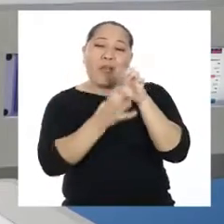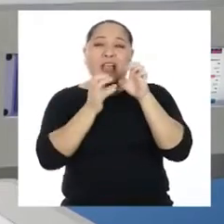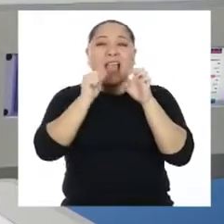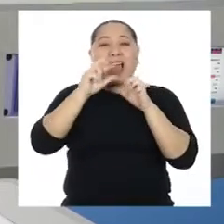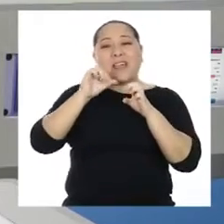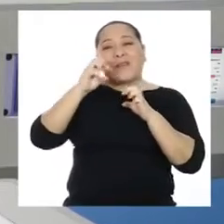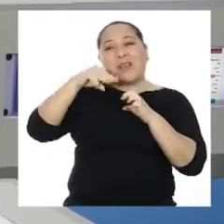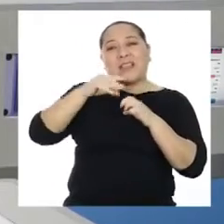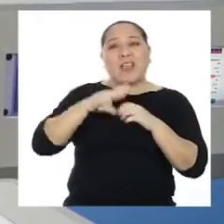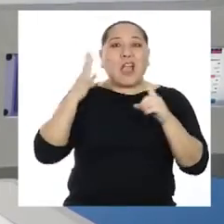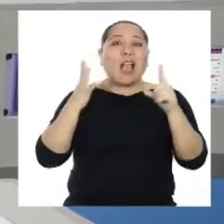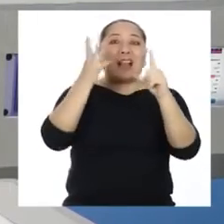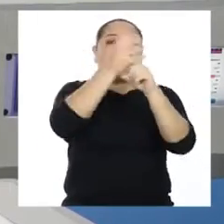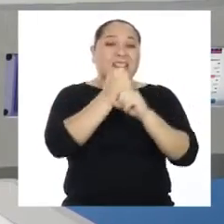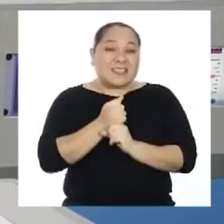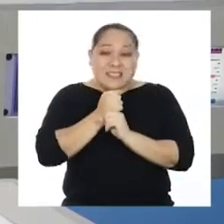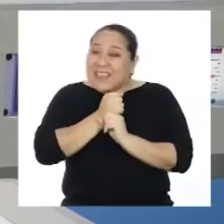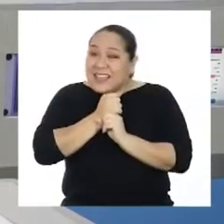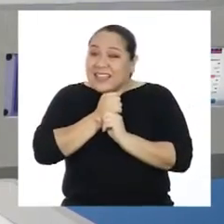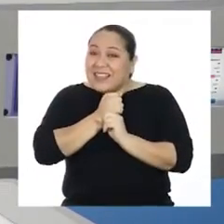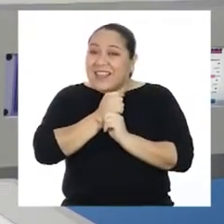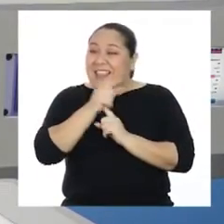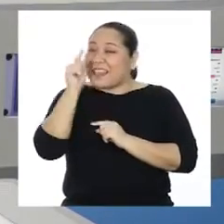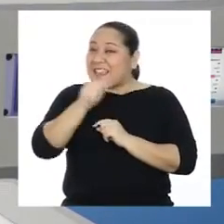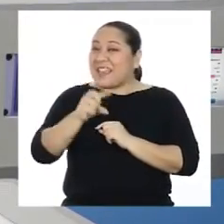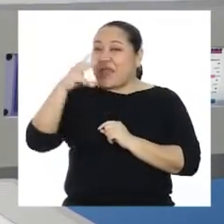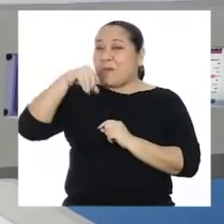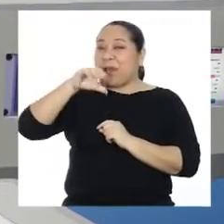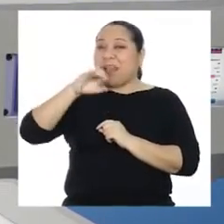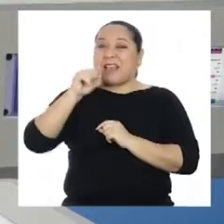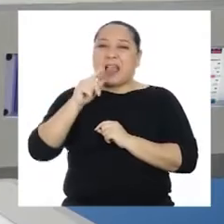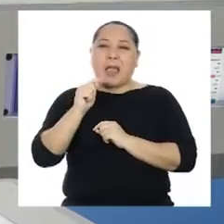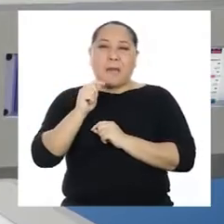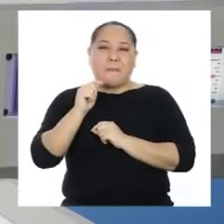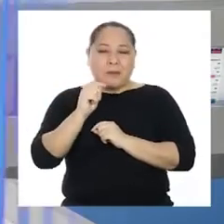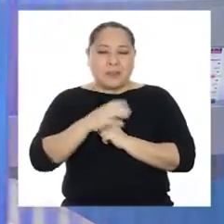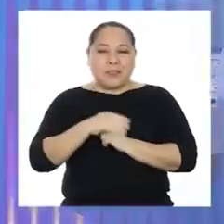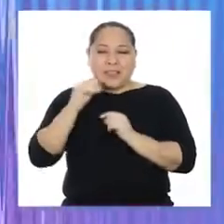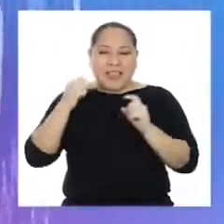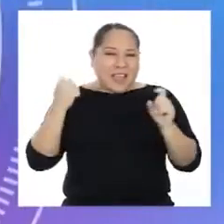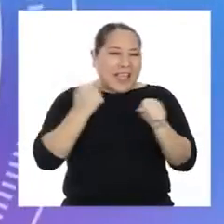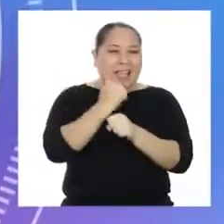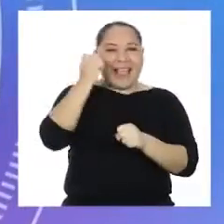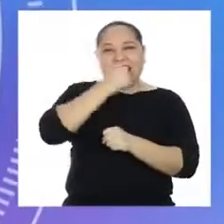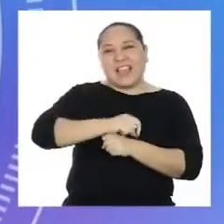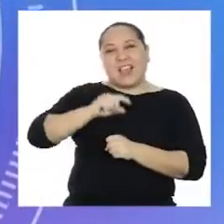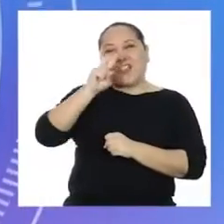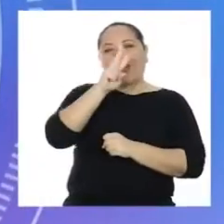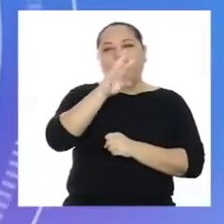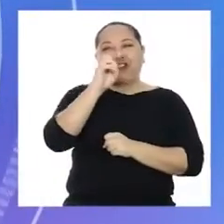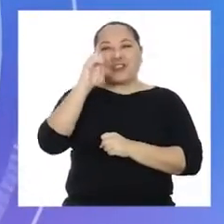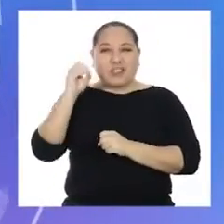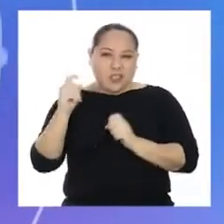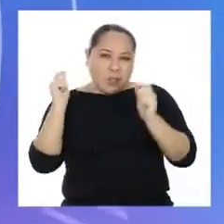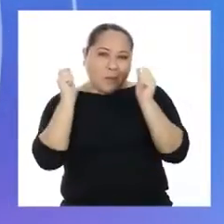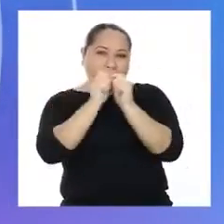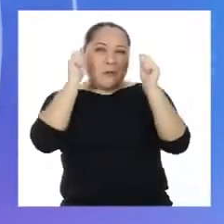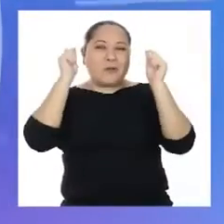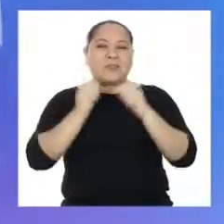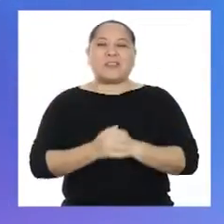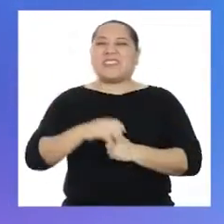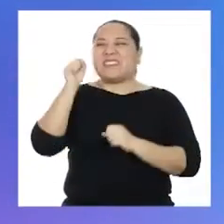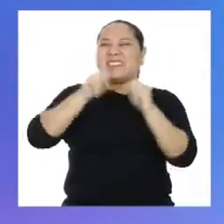¡Han logrado que Macabot ganen 200